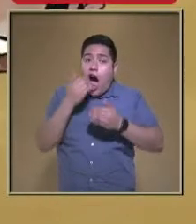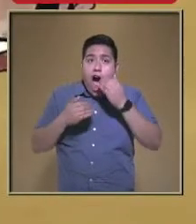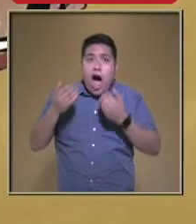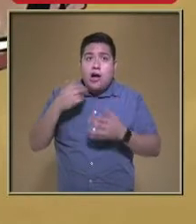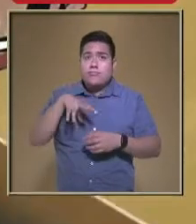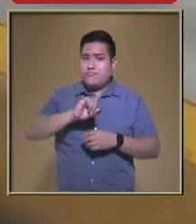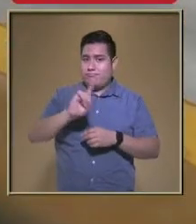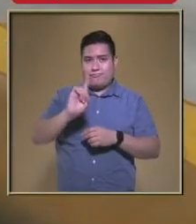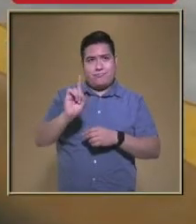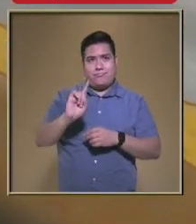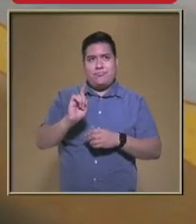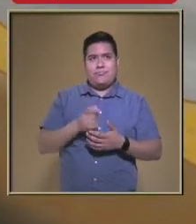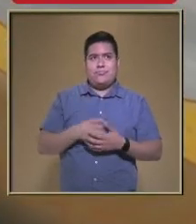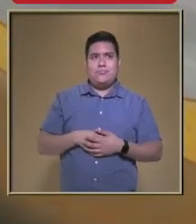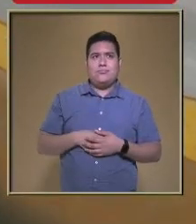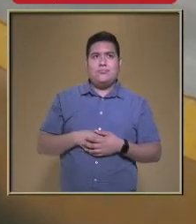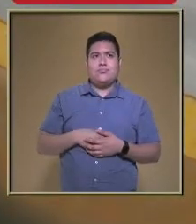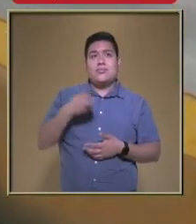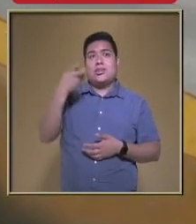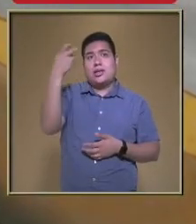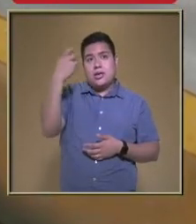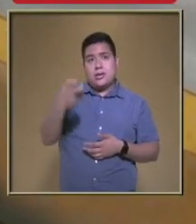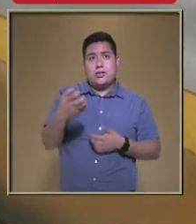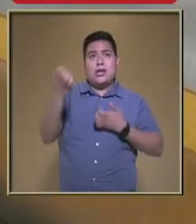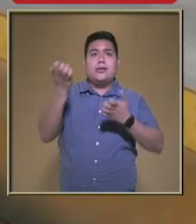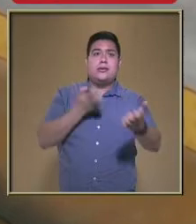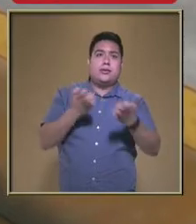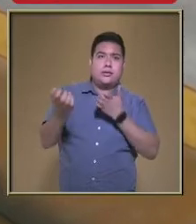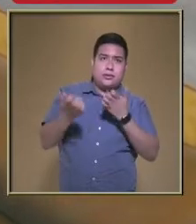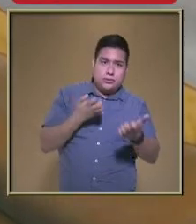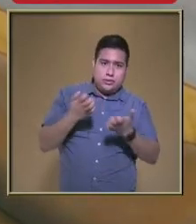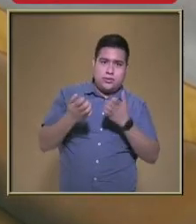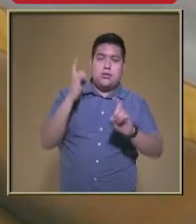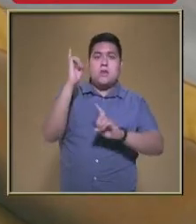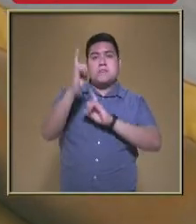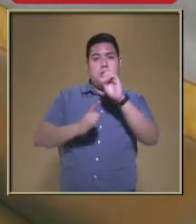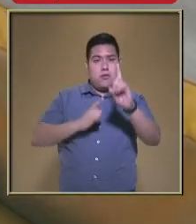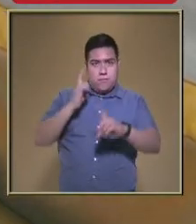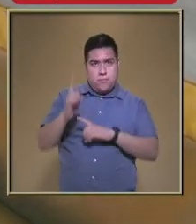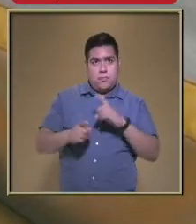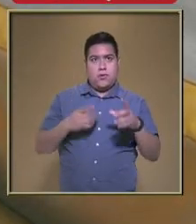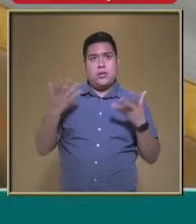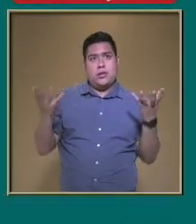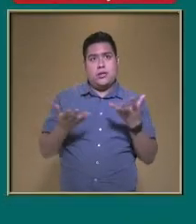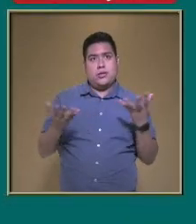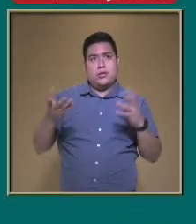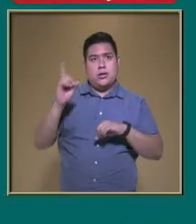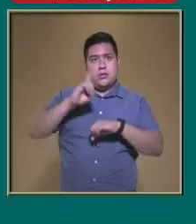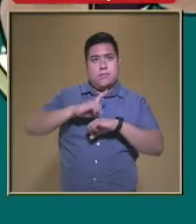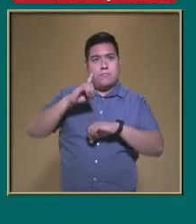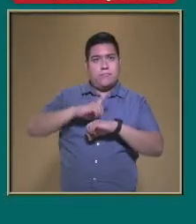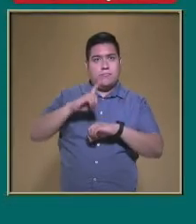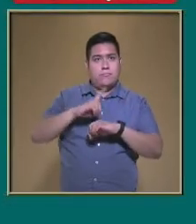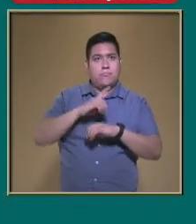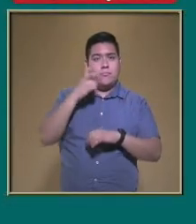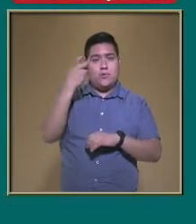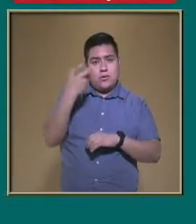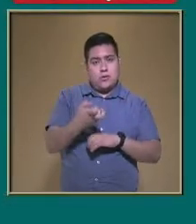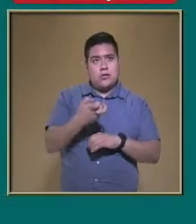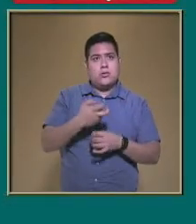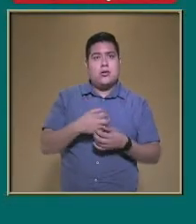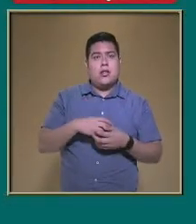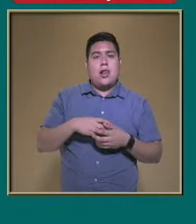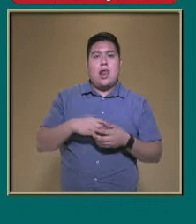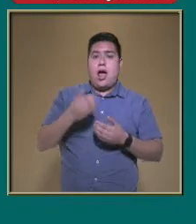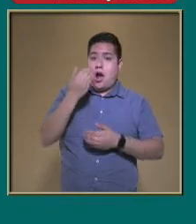tareas Diarias Y aunado a ello Realizaban Actividades físicas De manera cotidiana Por lo anterior La